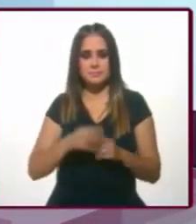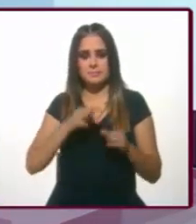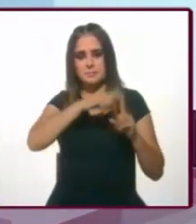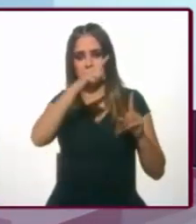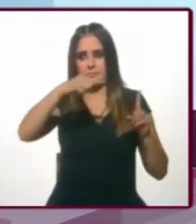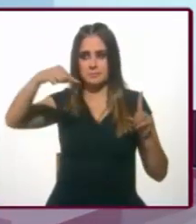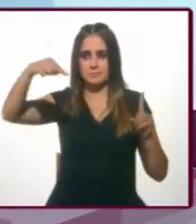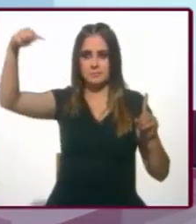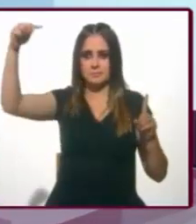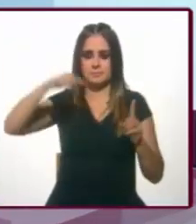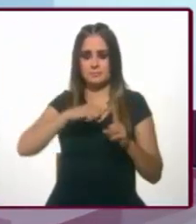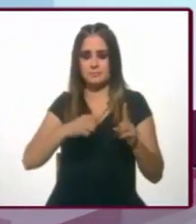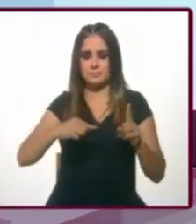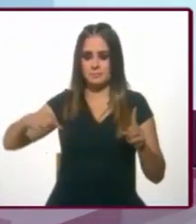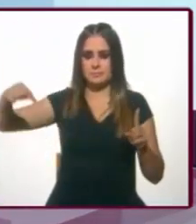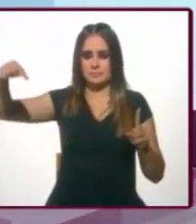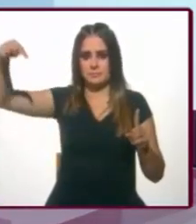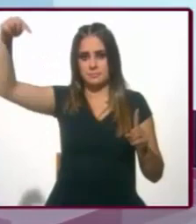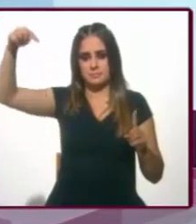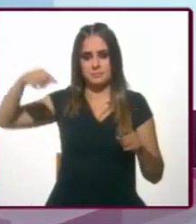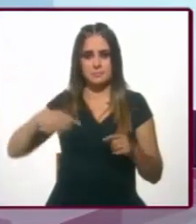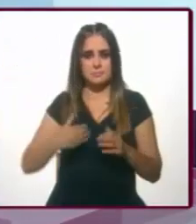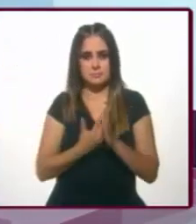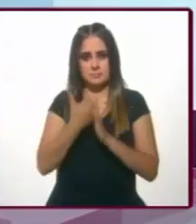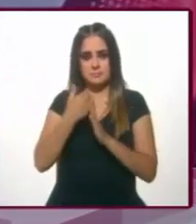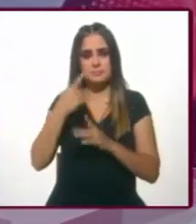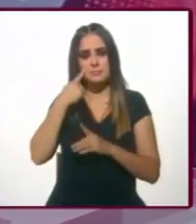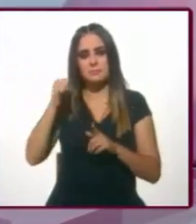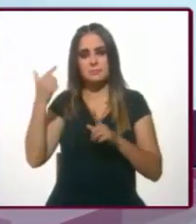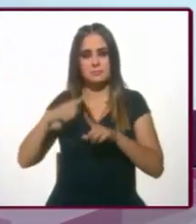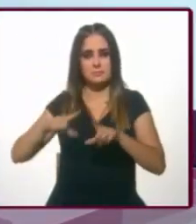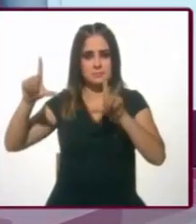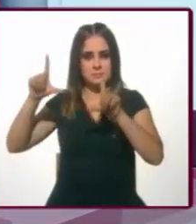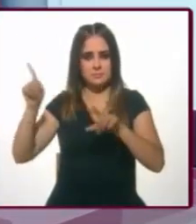son ascendentes. Siguiente gráfico.